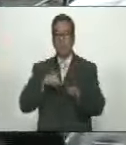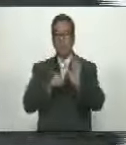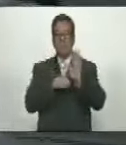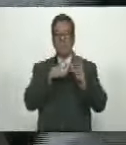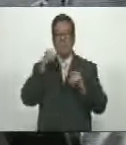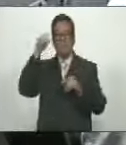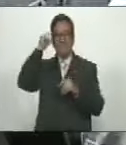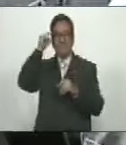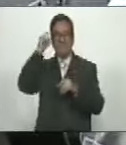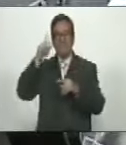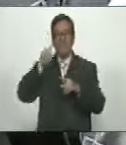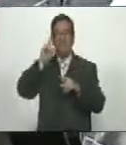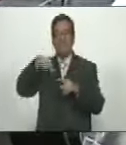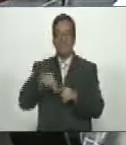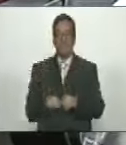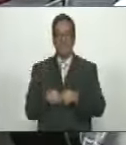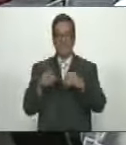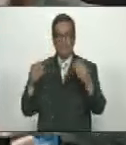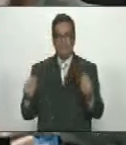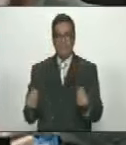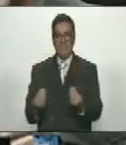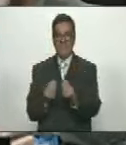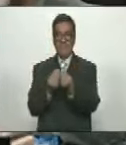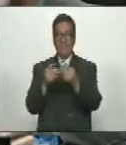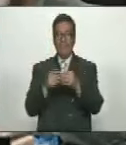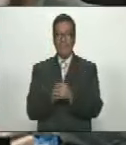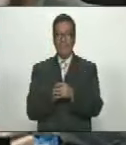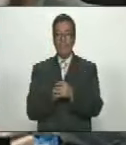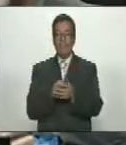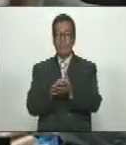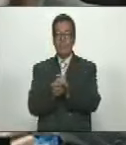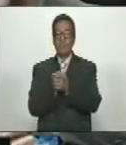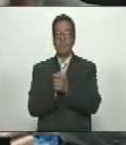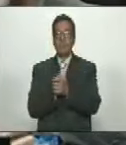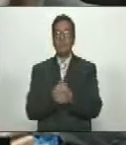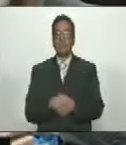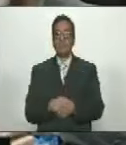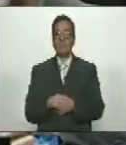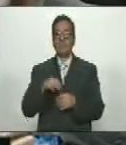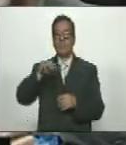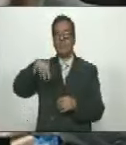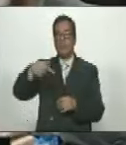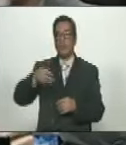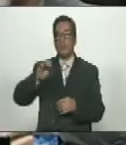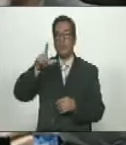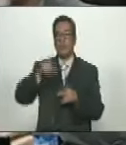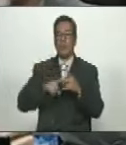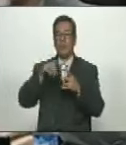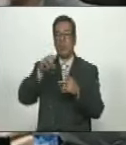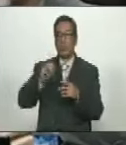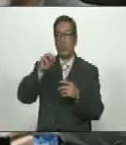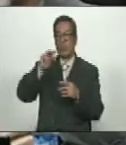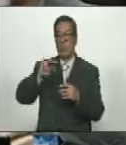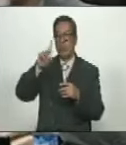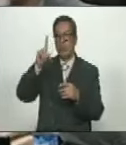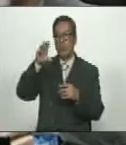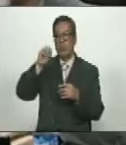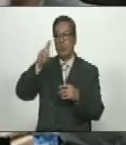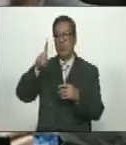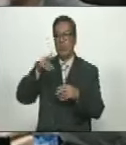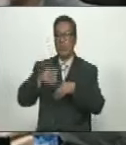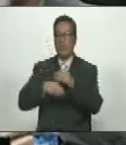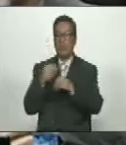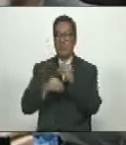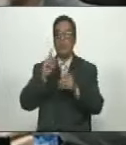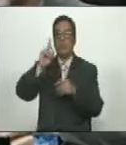Contó También Con el Acompañamiento De los Compañeros Miguel Rivero Oswaldo Benítez Y en el